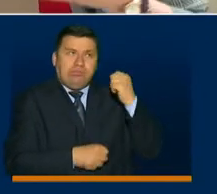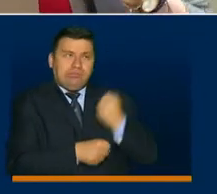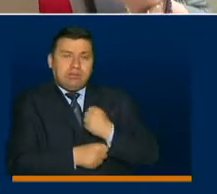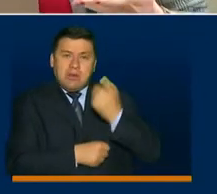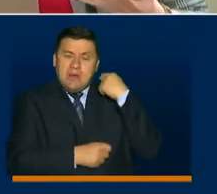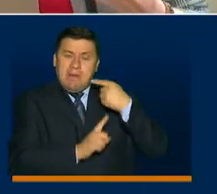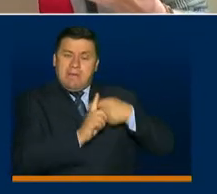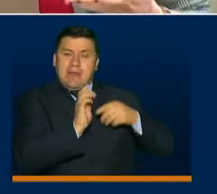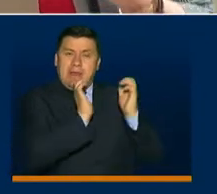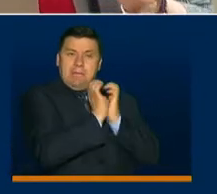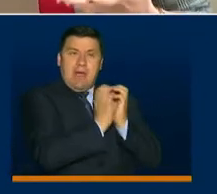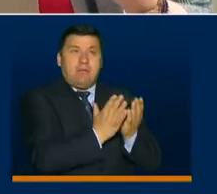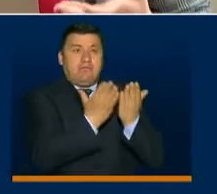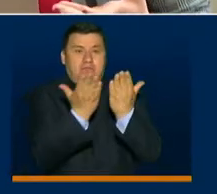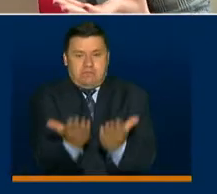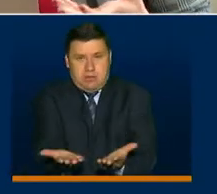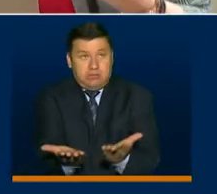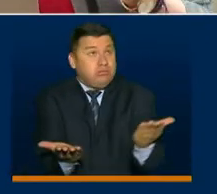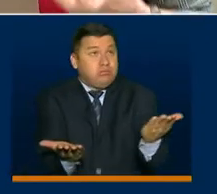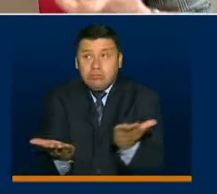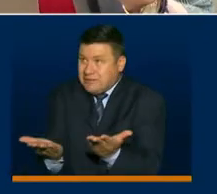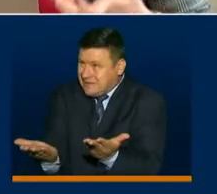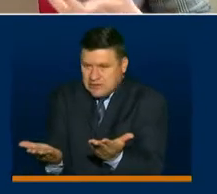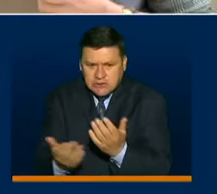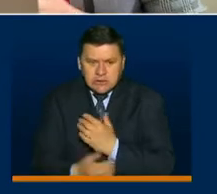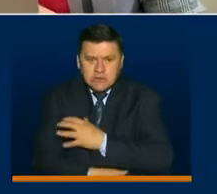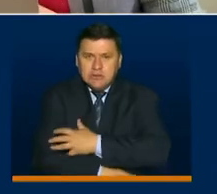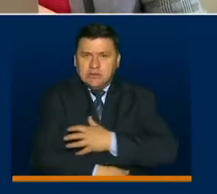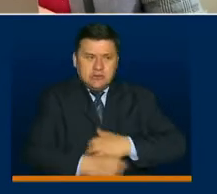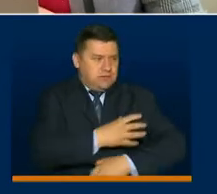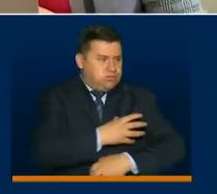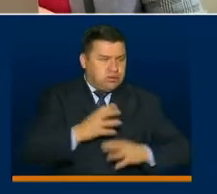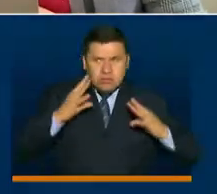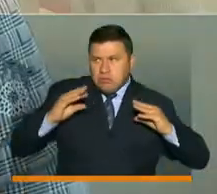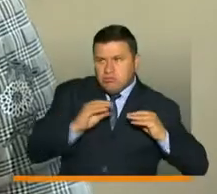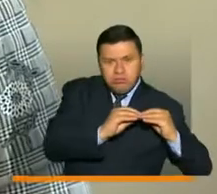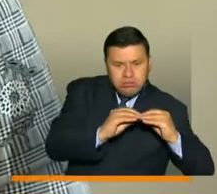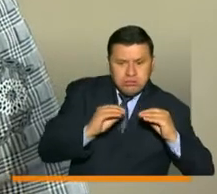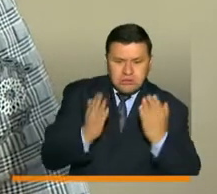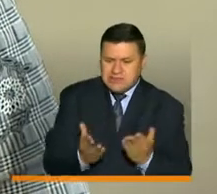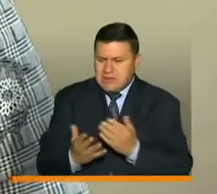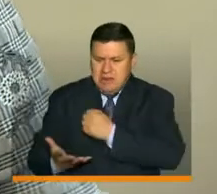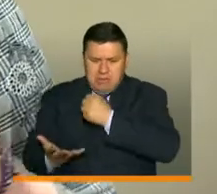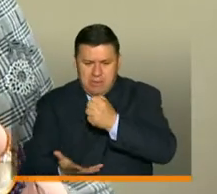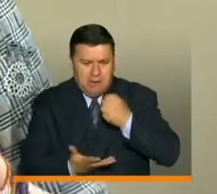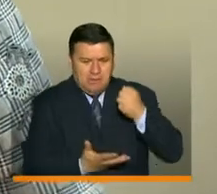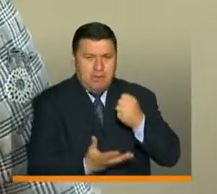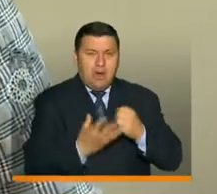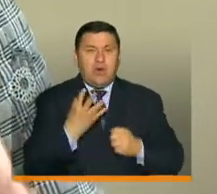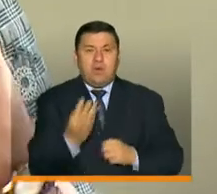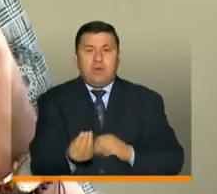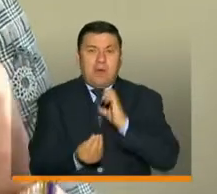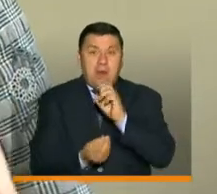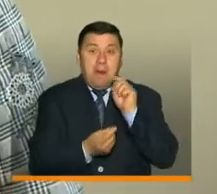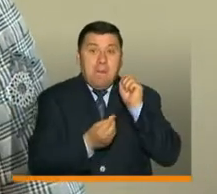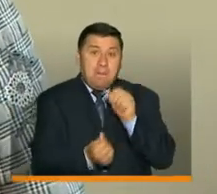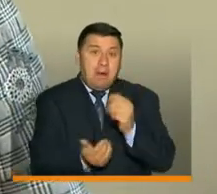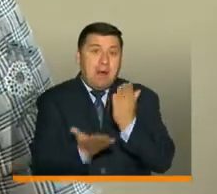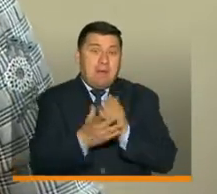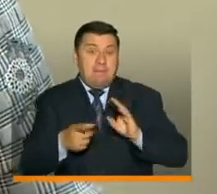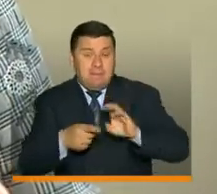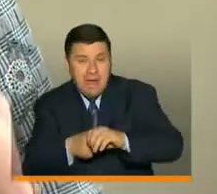el mes de mayo pusimos sobre la mesa y dejaron ver el poder transformador del programa Generación E. Generación E apoya manutención, apoya